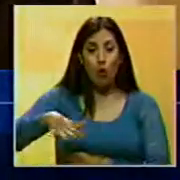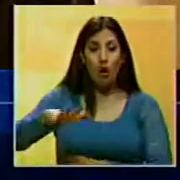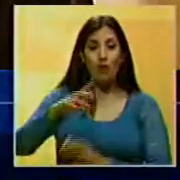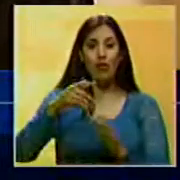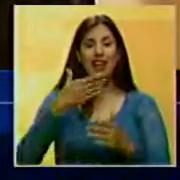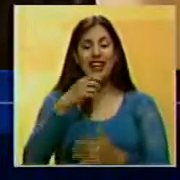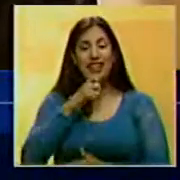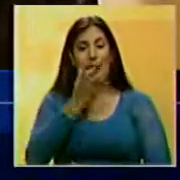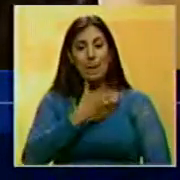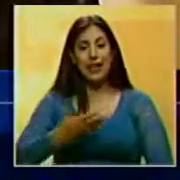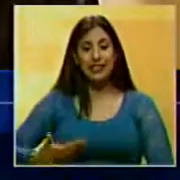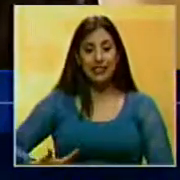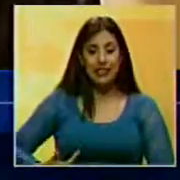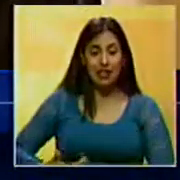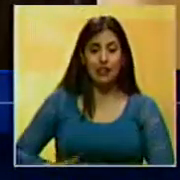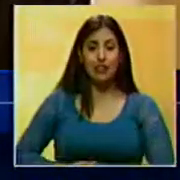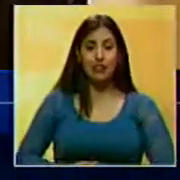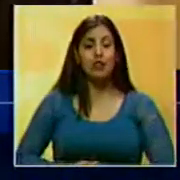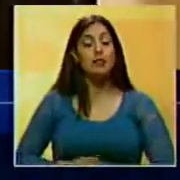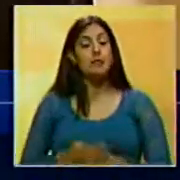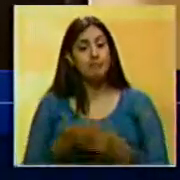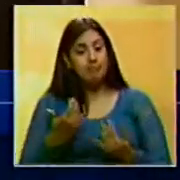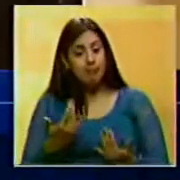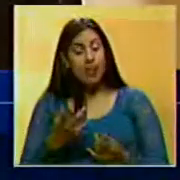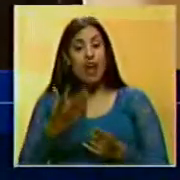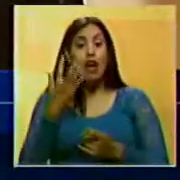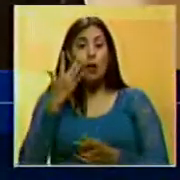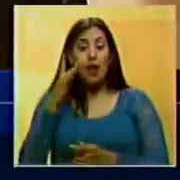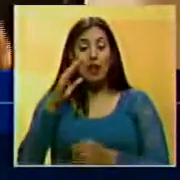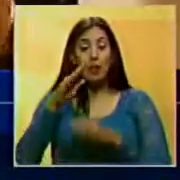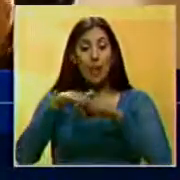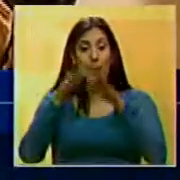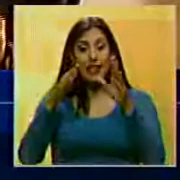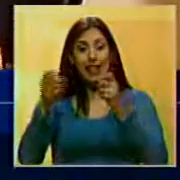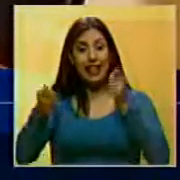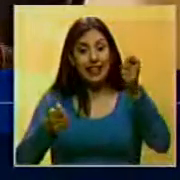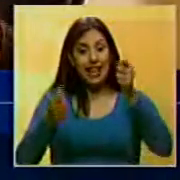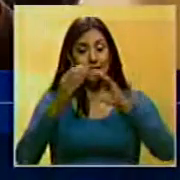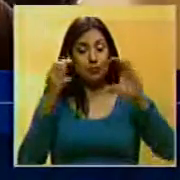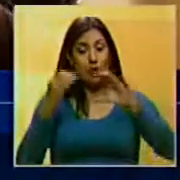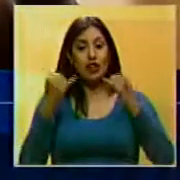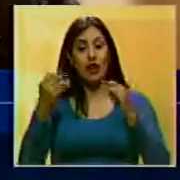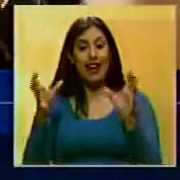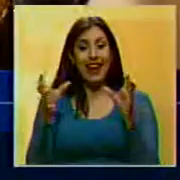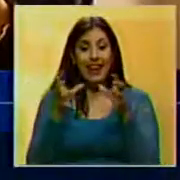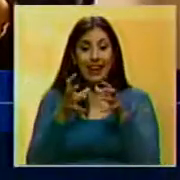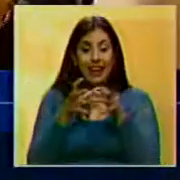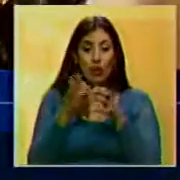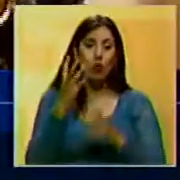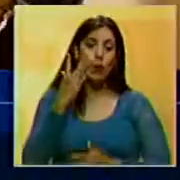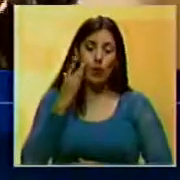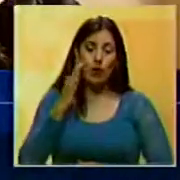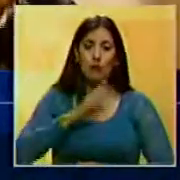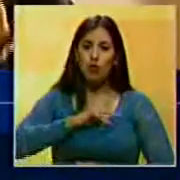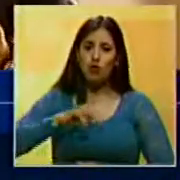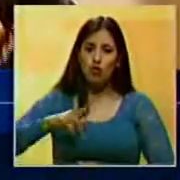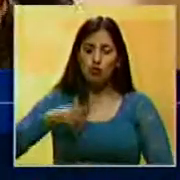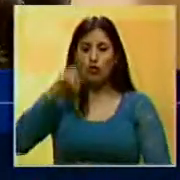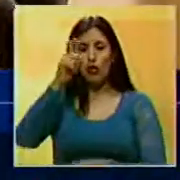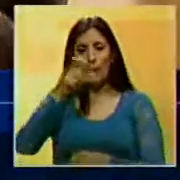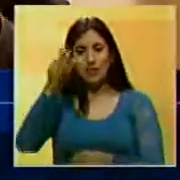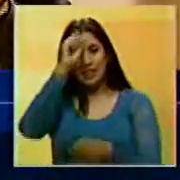despacho de la Presidencia de la República, y, por ejemplo, el Ministerio de Transporte debe hacer reuniones con, por ejemplo, nosotros, los